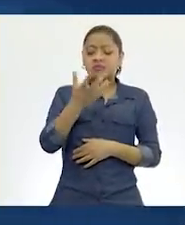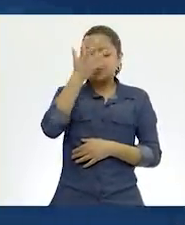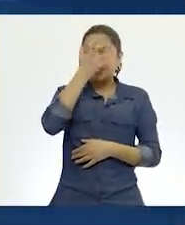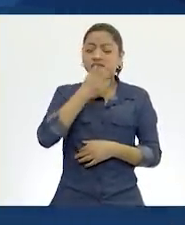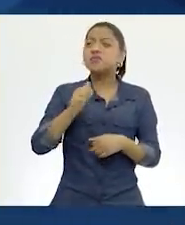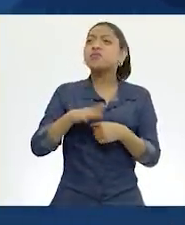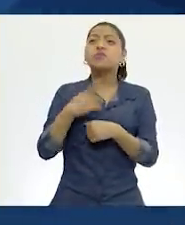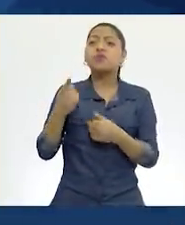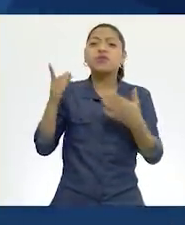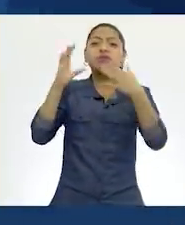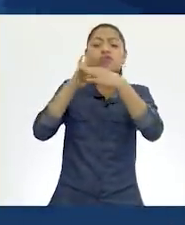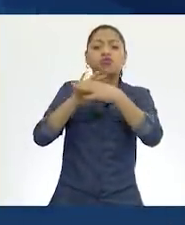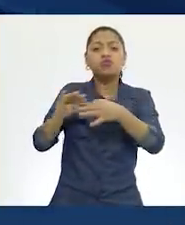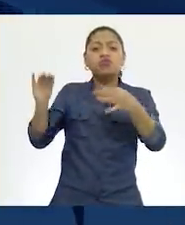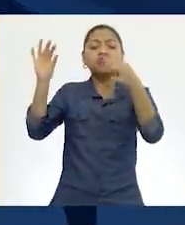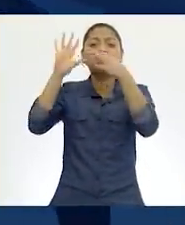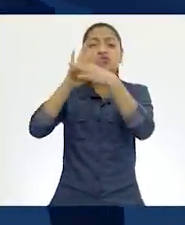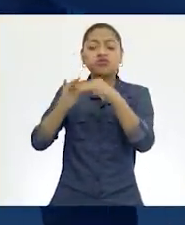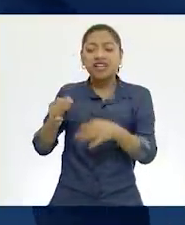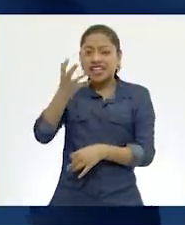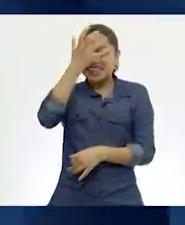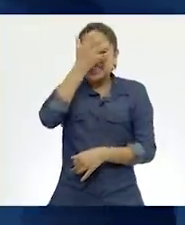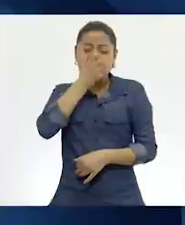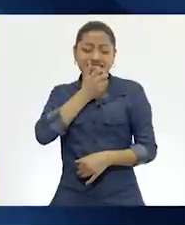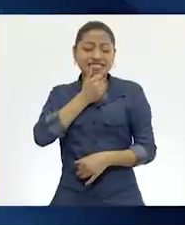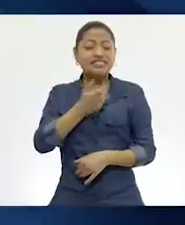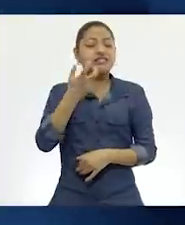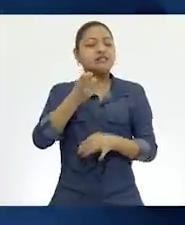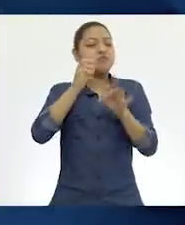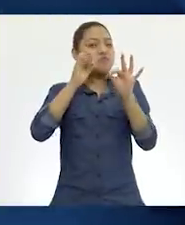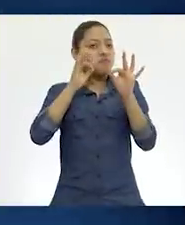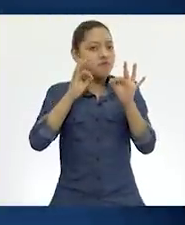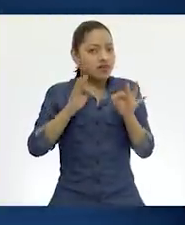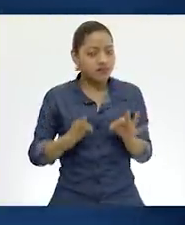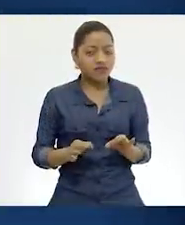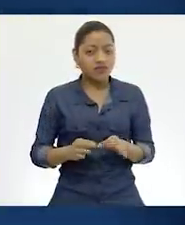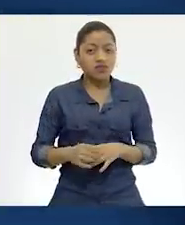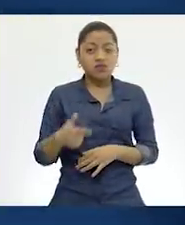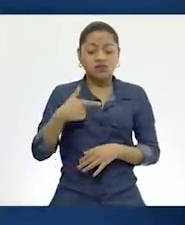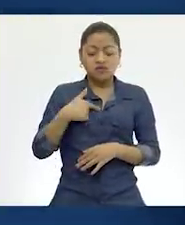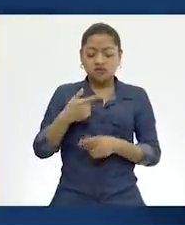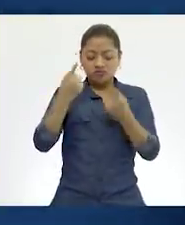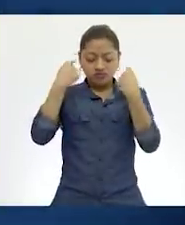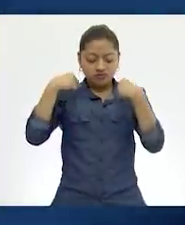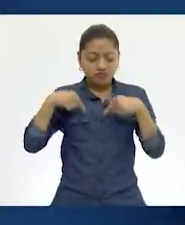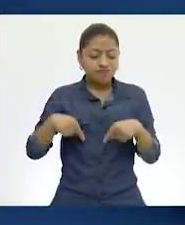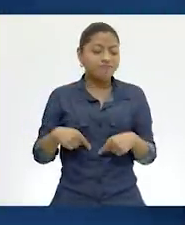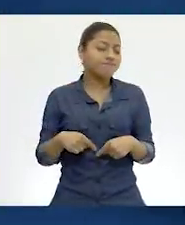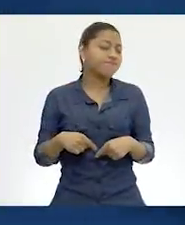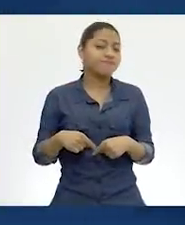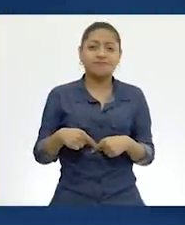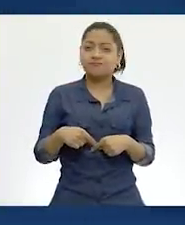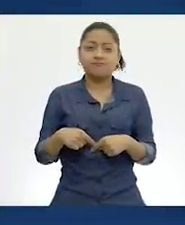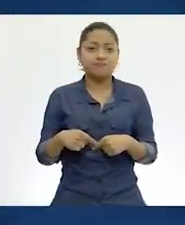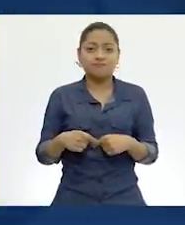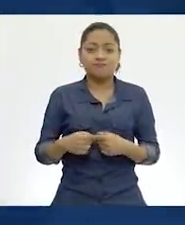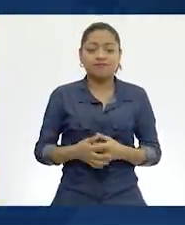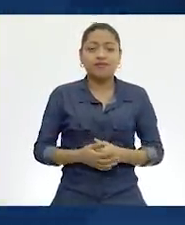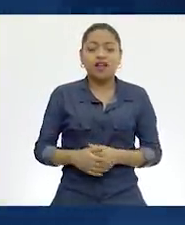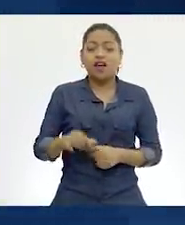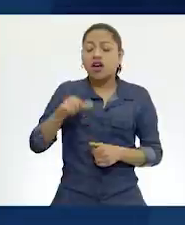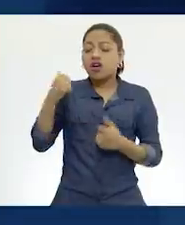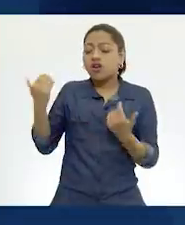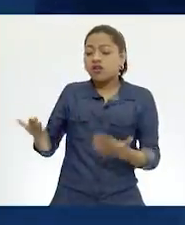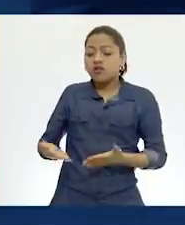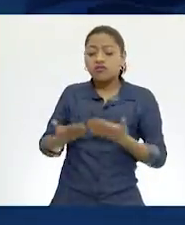nada es más exacto que mi tristeza. Porque nada consuela a mi alma como el alma de las cosas ocultas